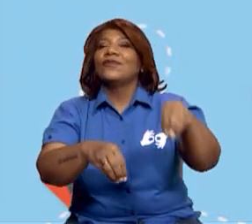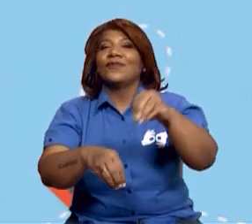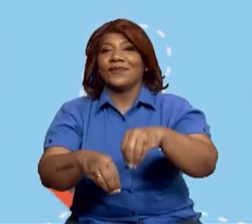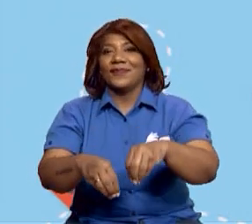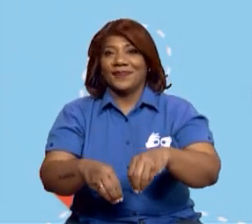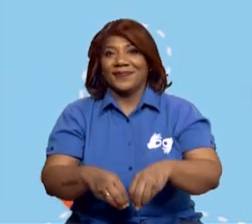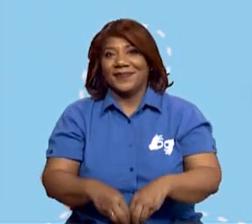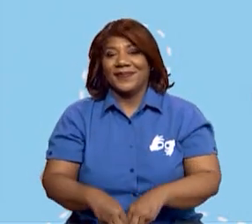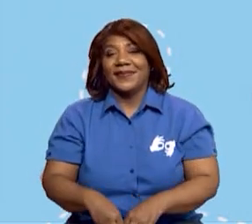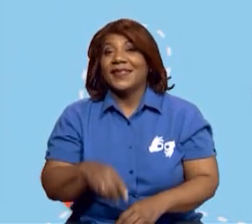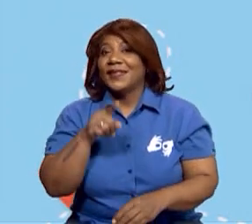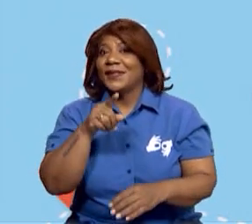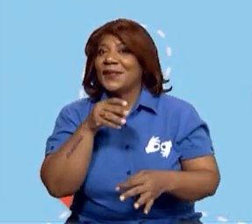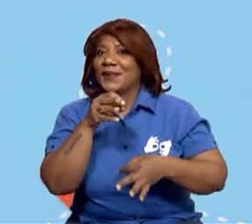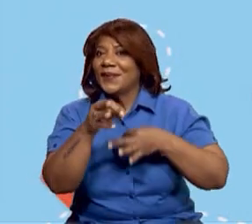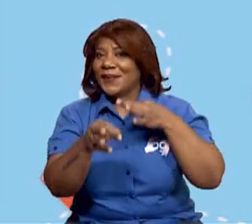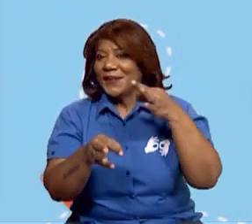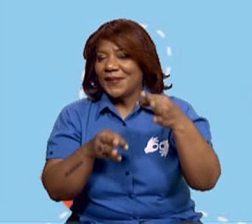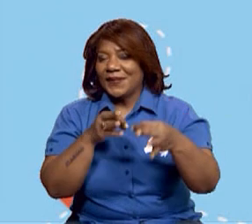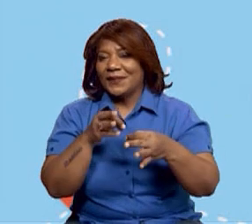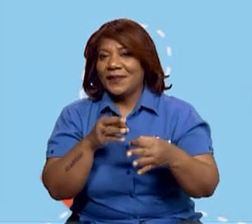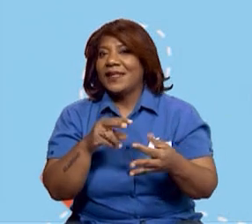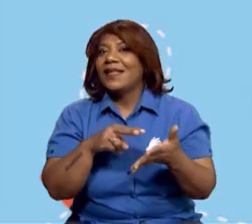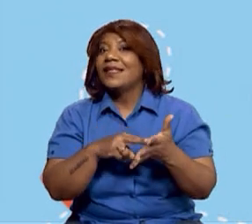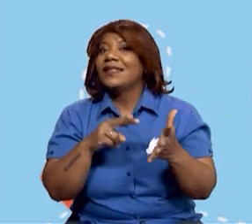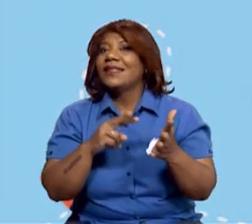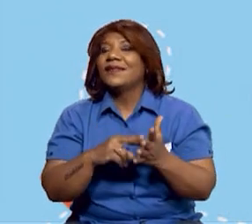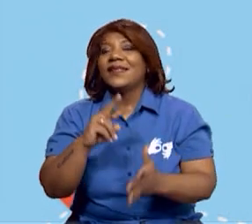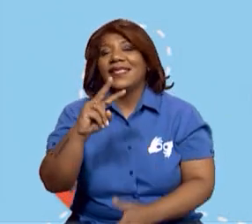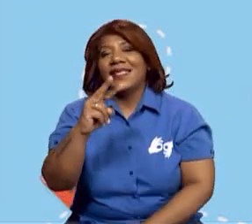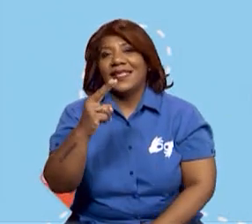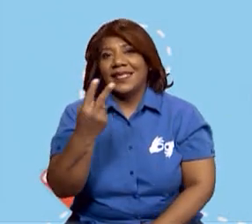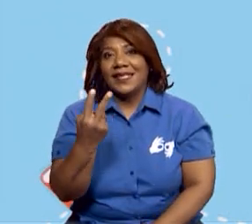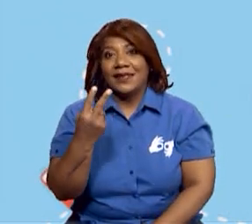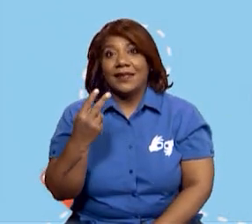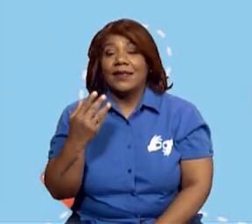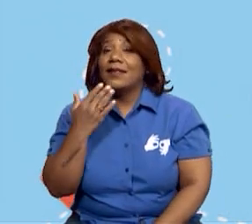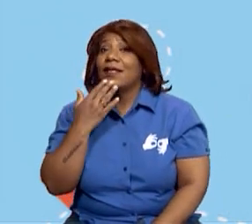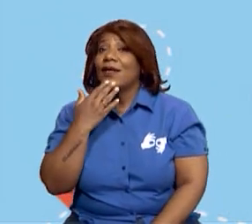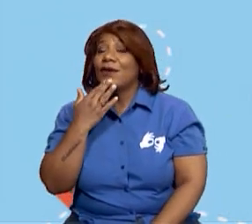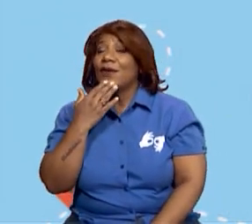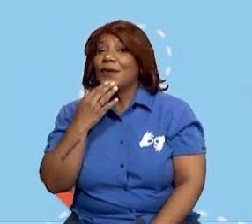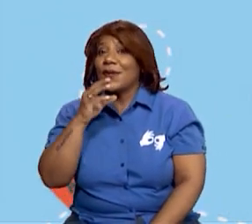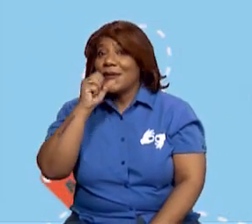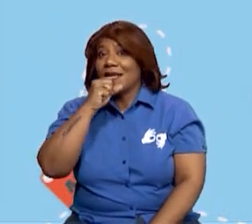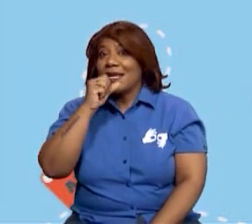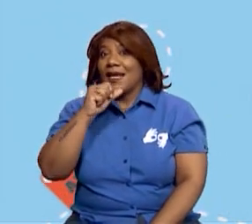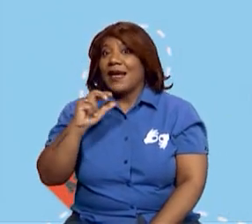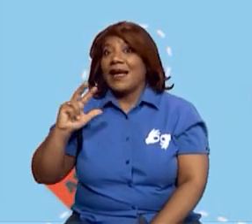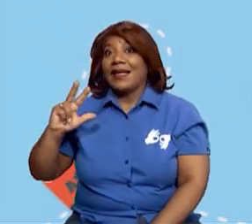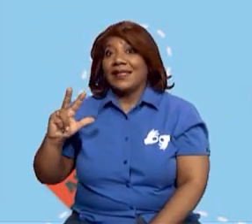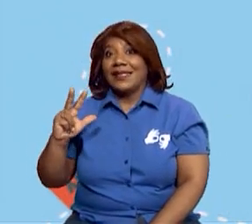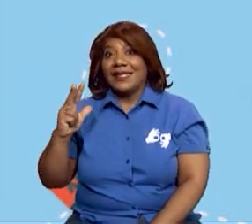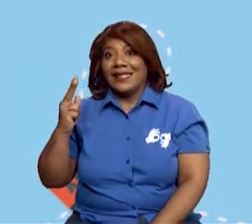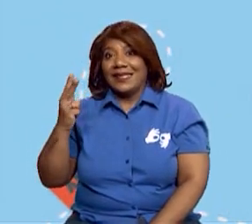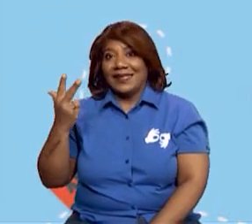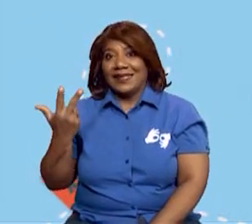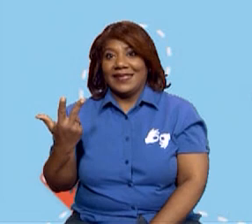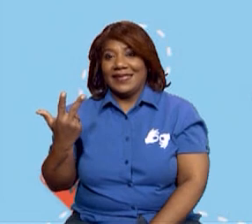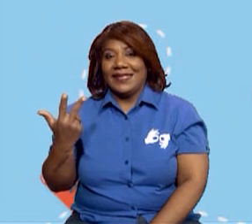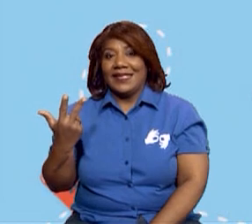definir qué es para ti el sector secundario. ¿Y qué es el sector terciario? Aquí en la imagen veo